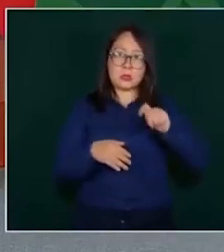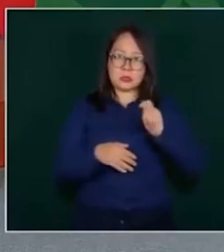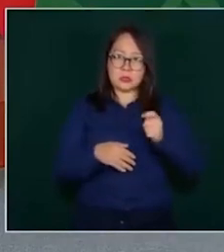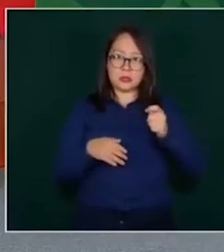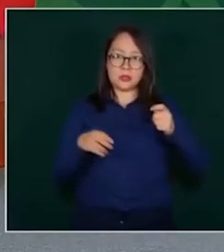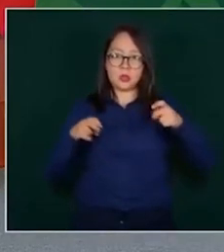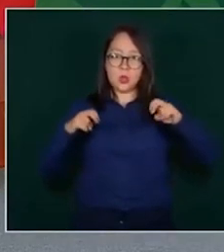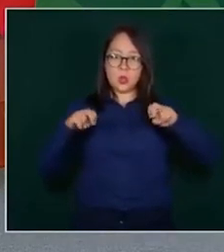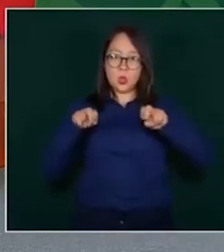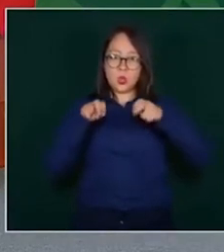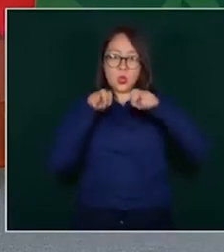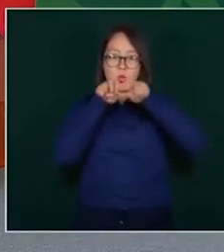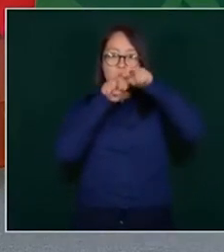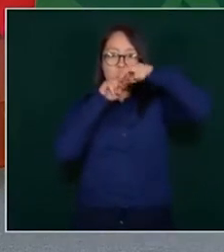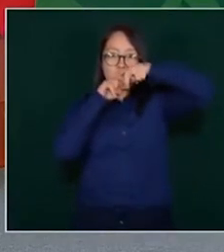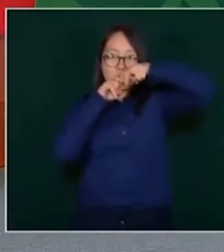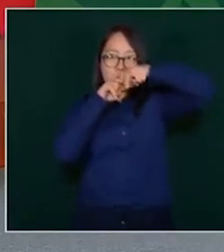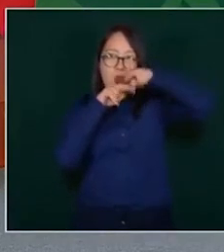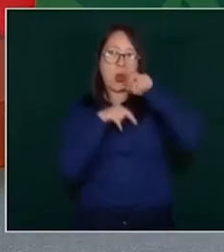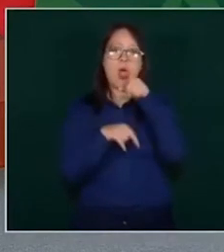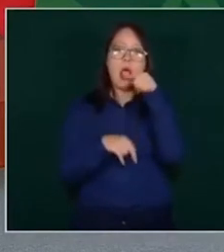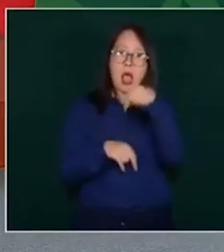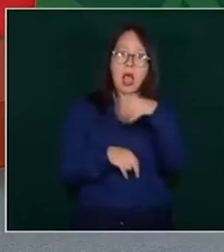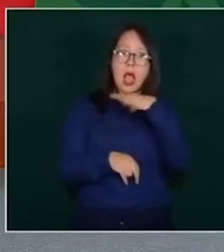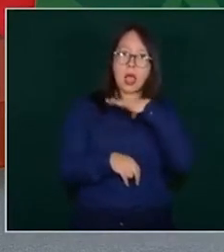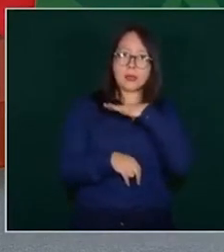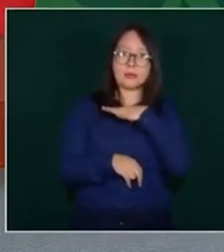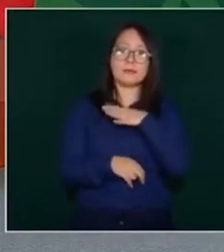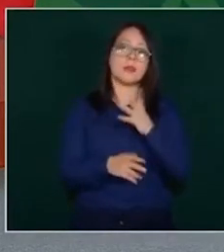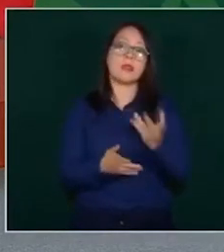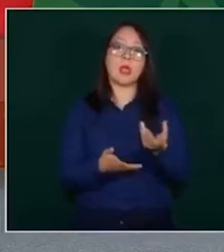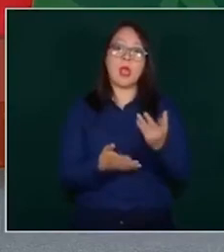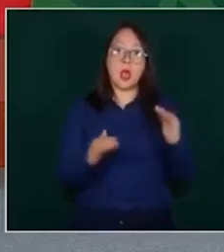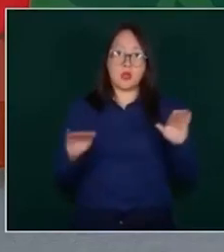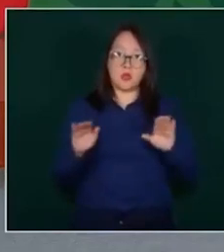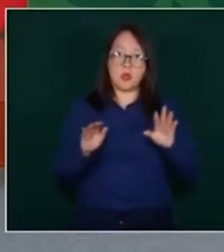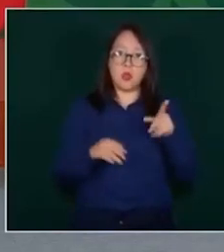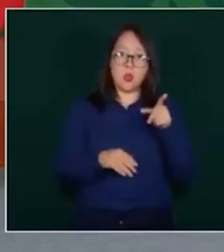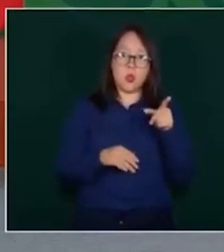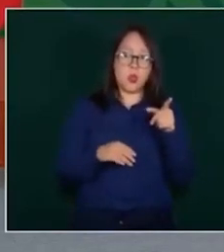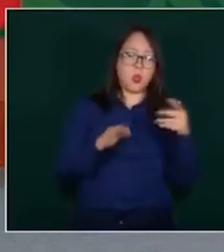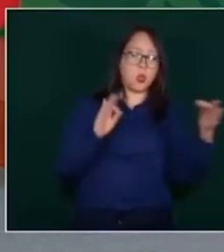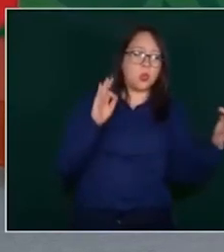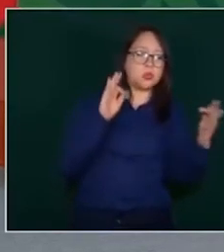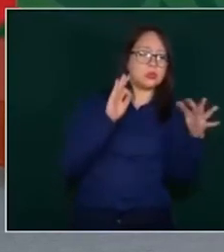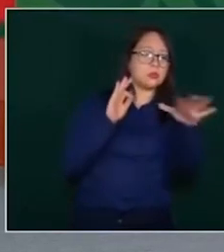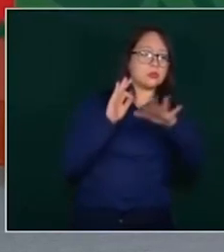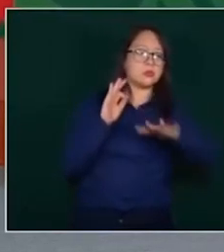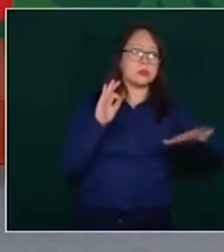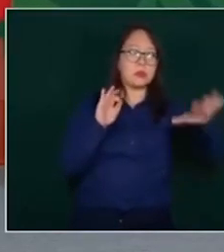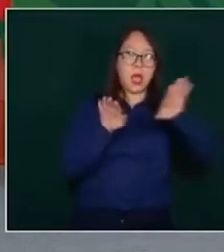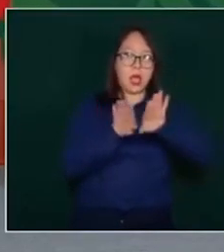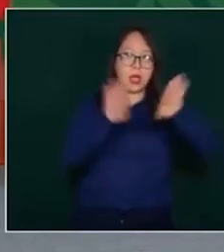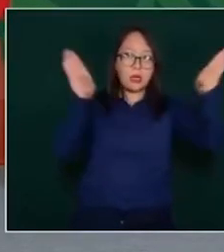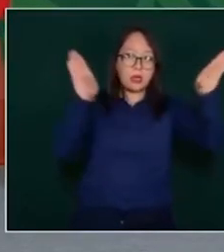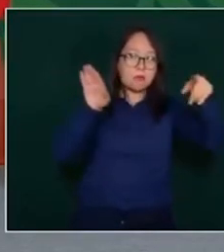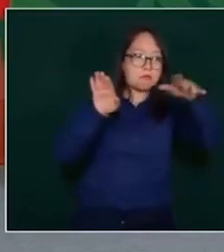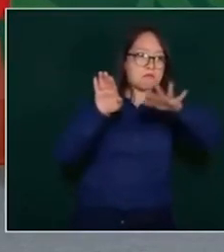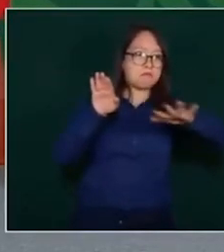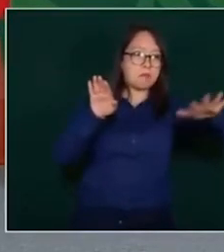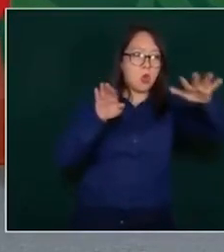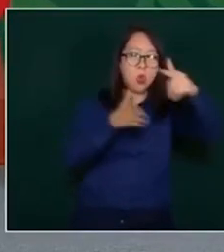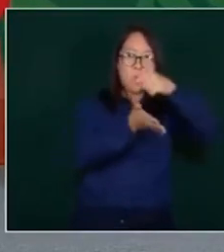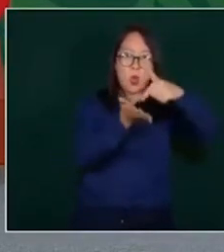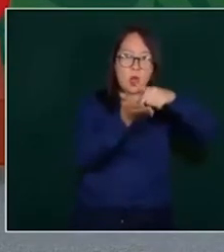Aquí la base naval aérea de la Marina,